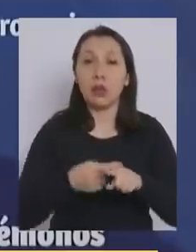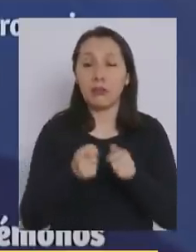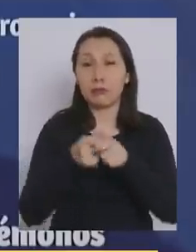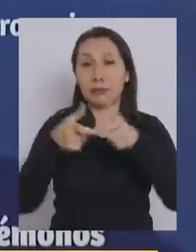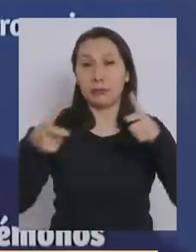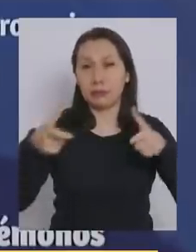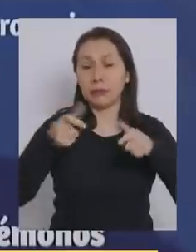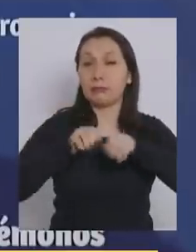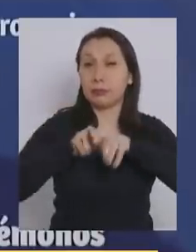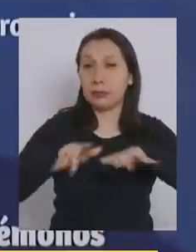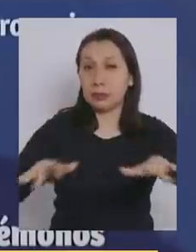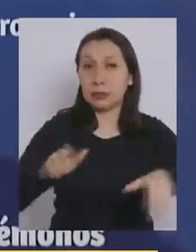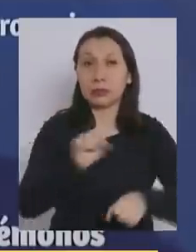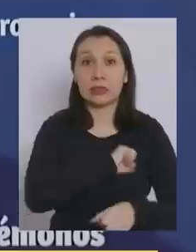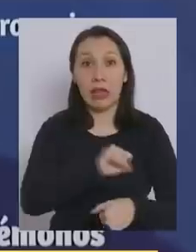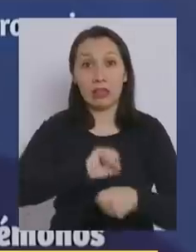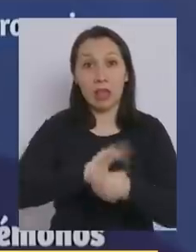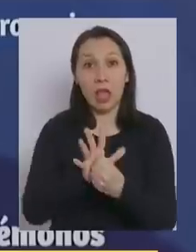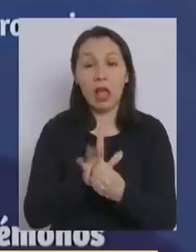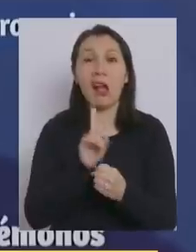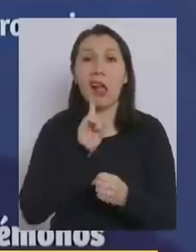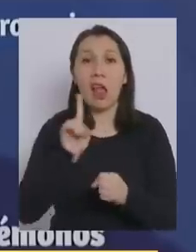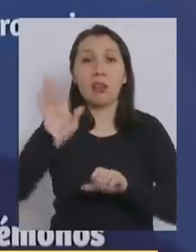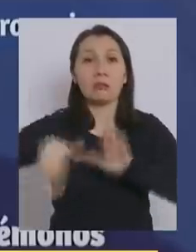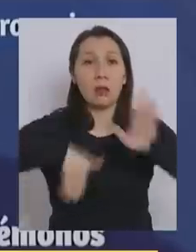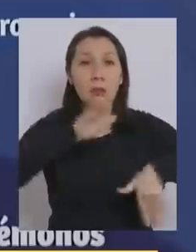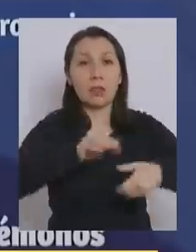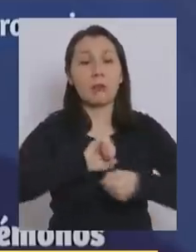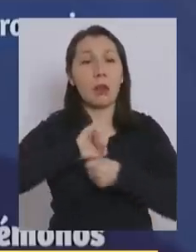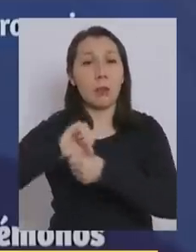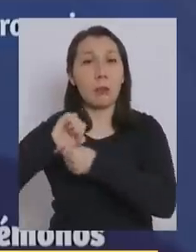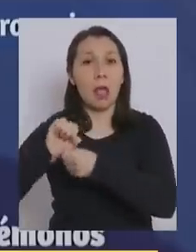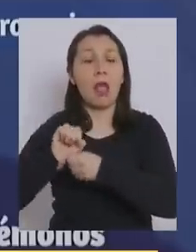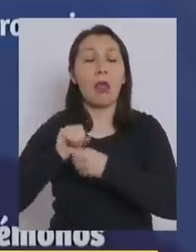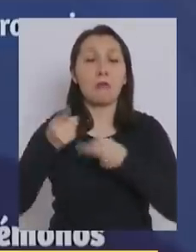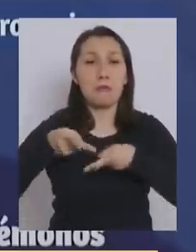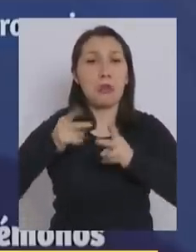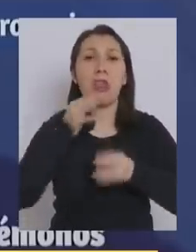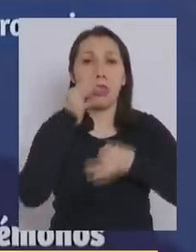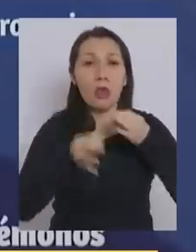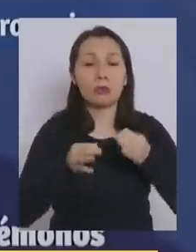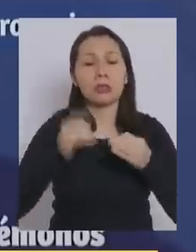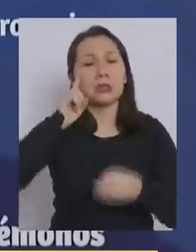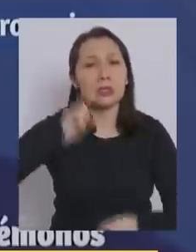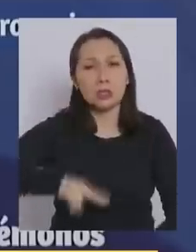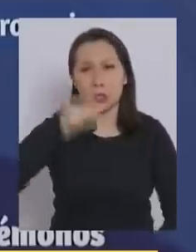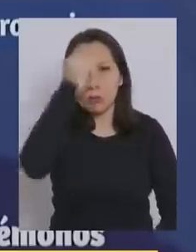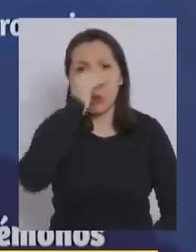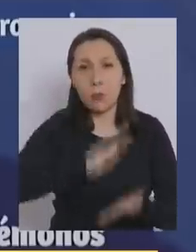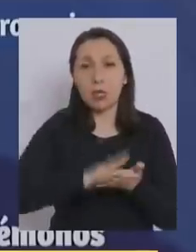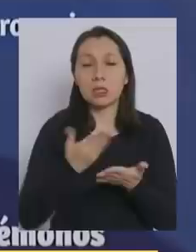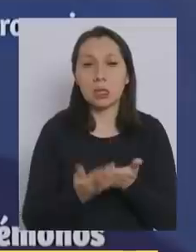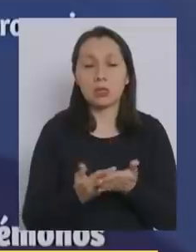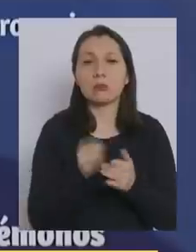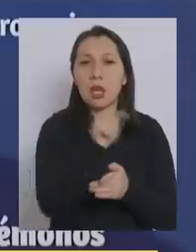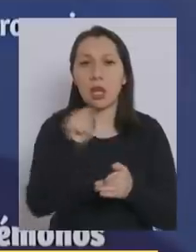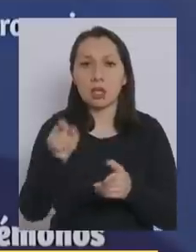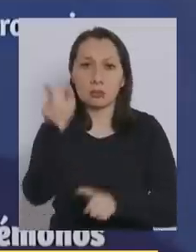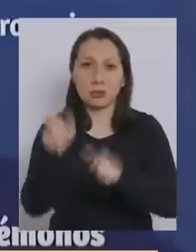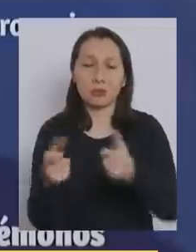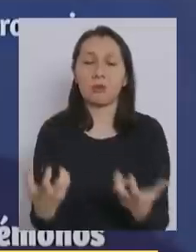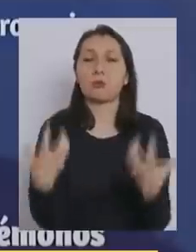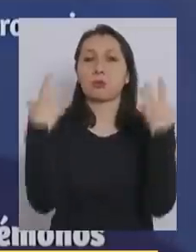coronavirus en Santiago, los que llamaron a manifestarse y no se preocuparon de la salud serán los